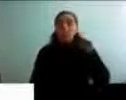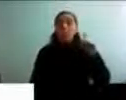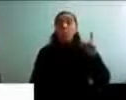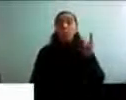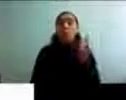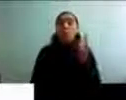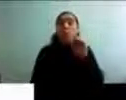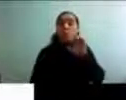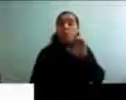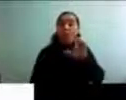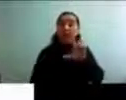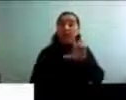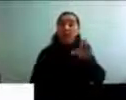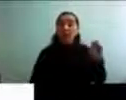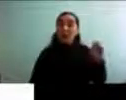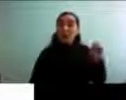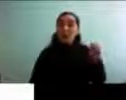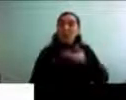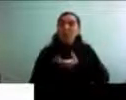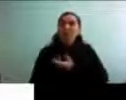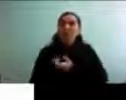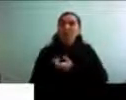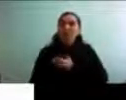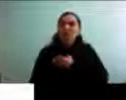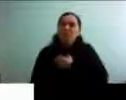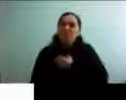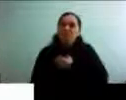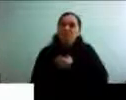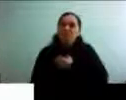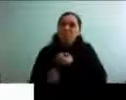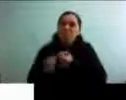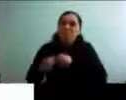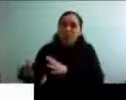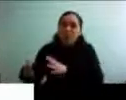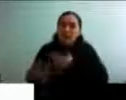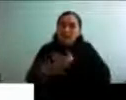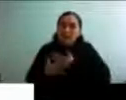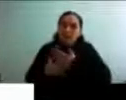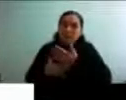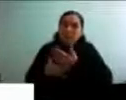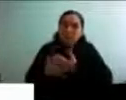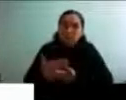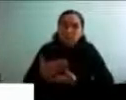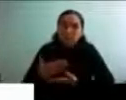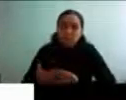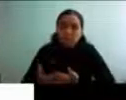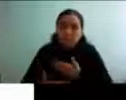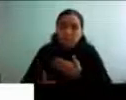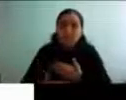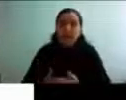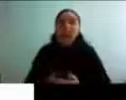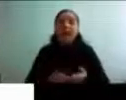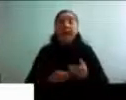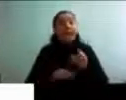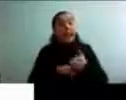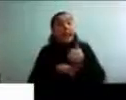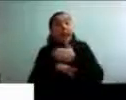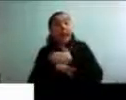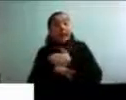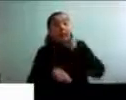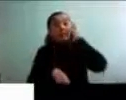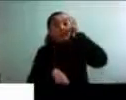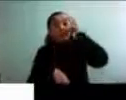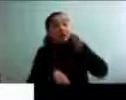atraviesa y el proceso que uno hace a lo largo del vuelo. Es importante anticipar escenarios futuros